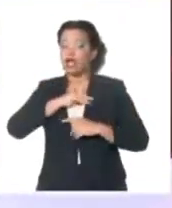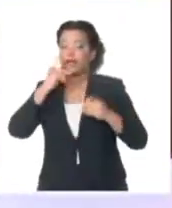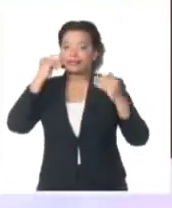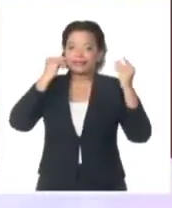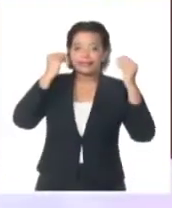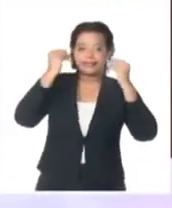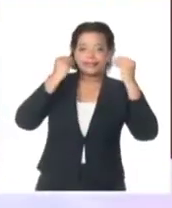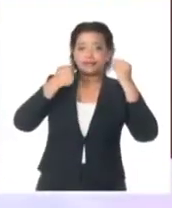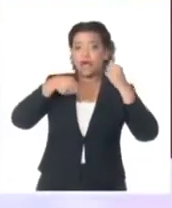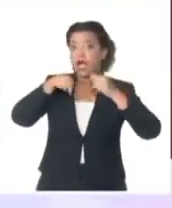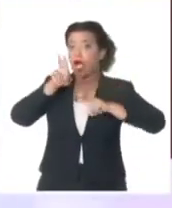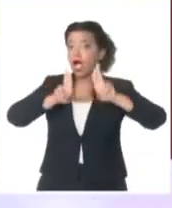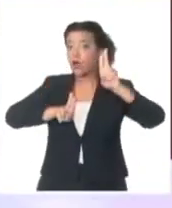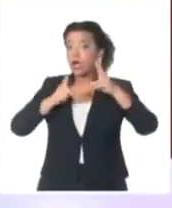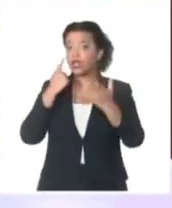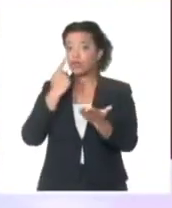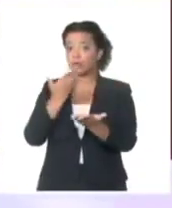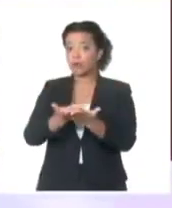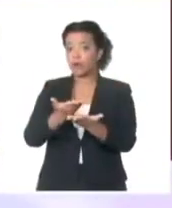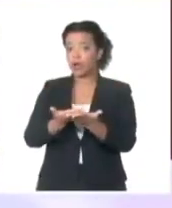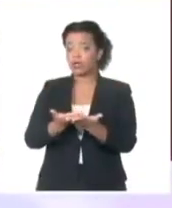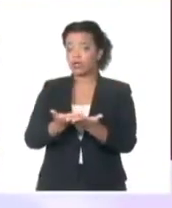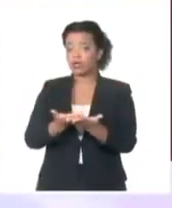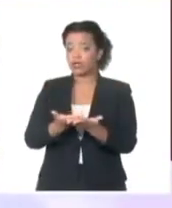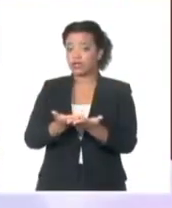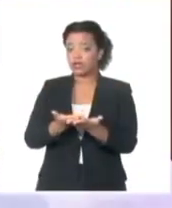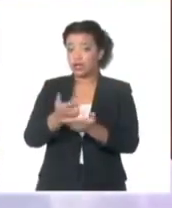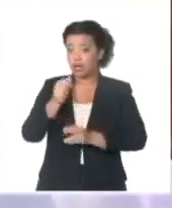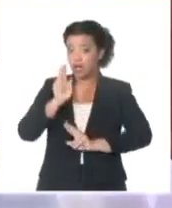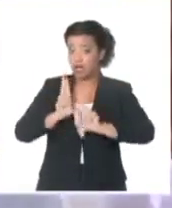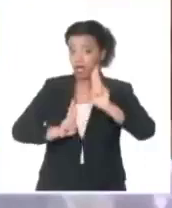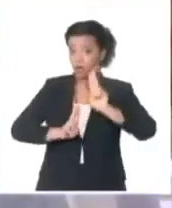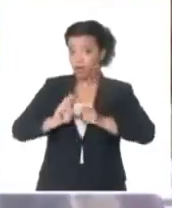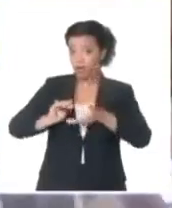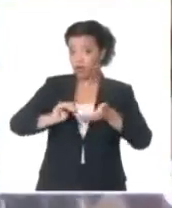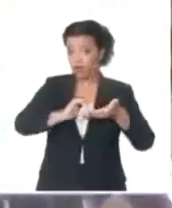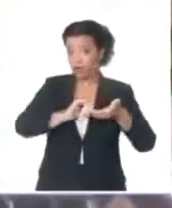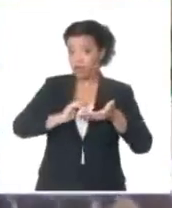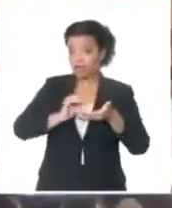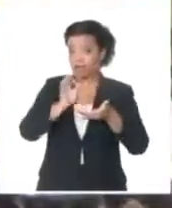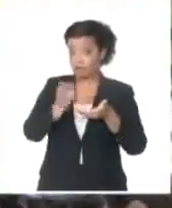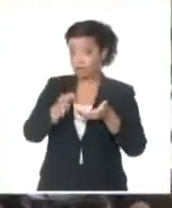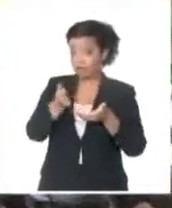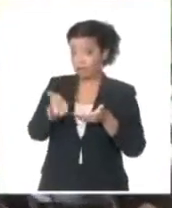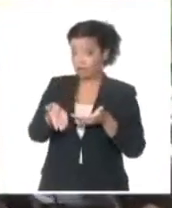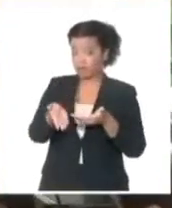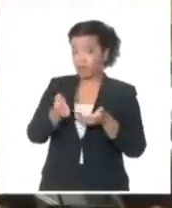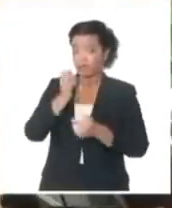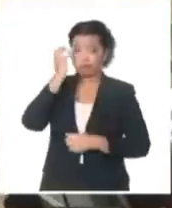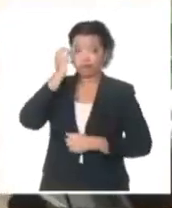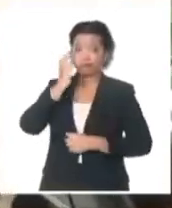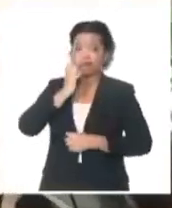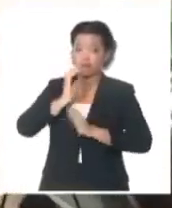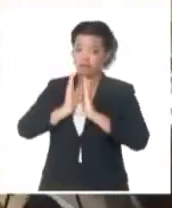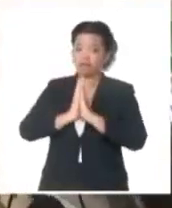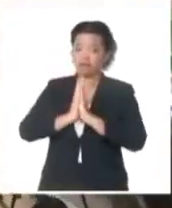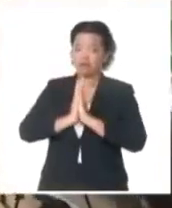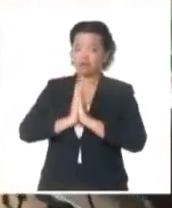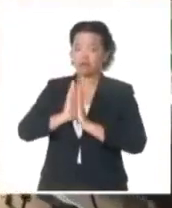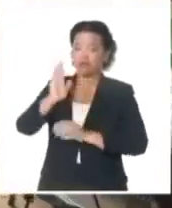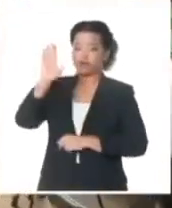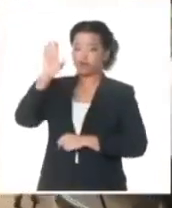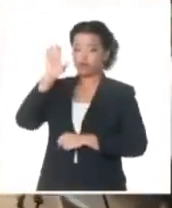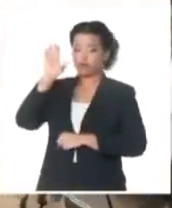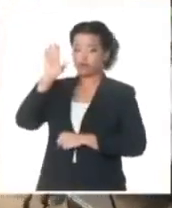estén de acuerdo con la propuesta del compañero primer ministro, que lo expresen levantando la